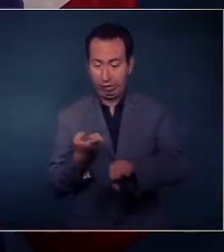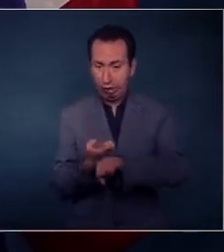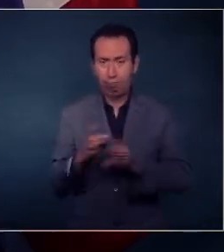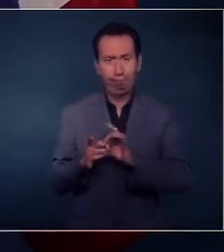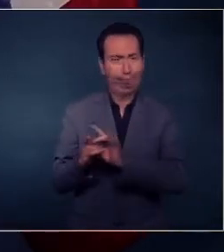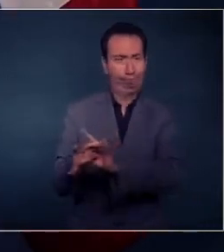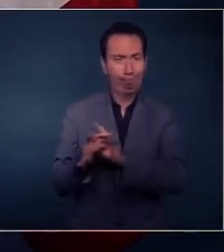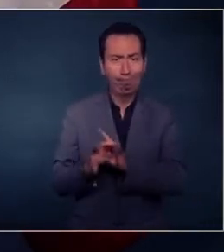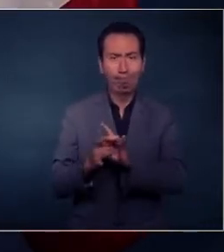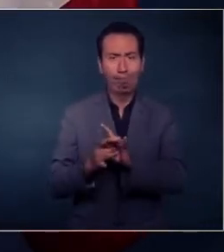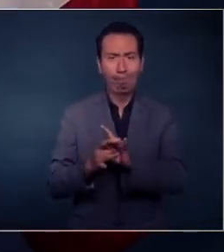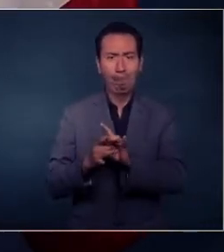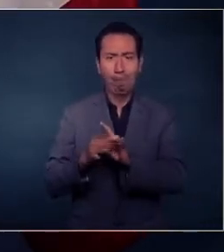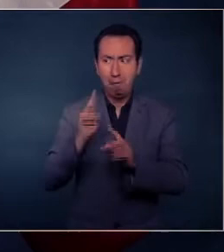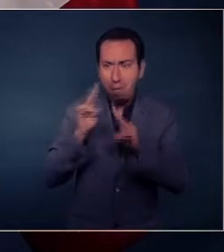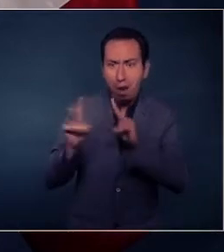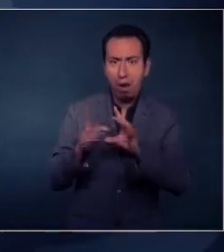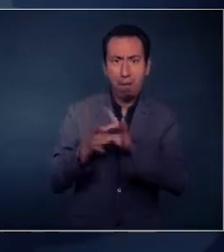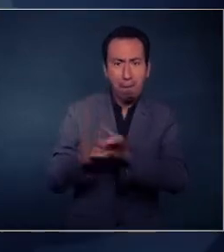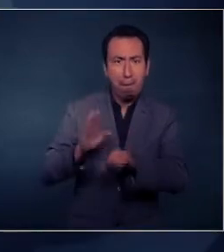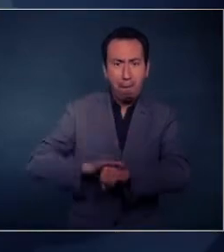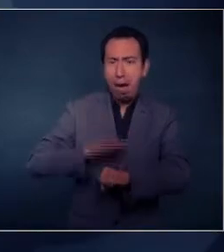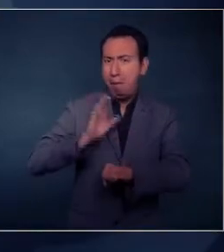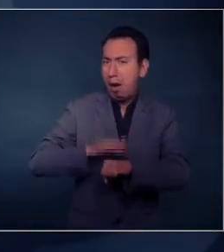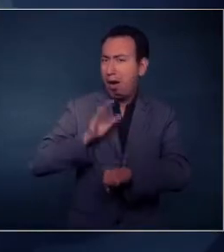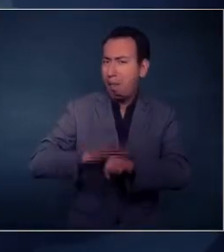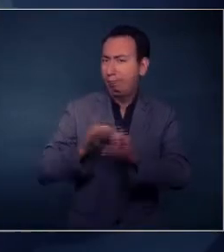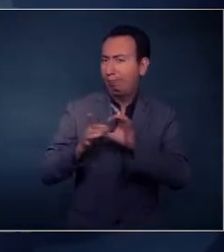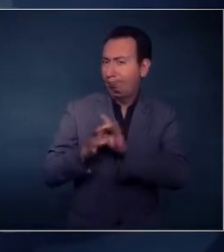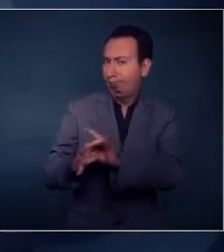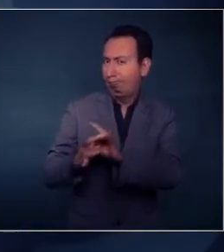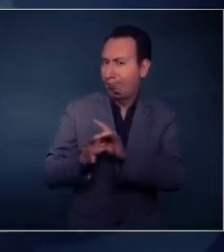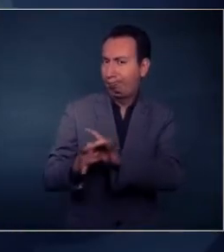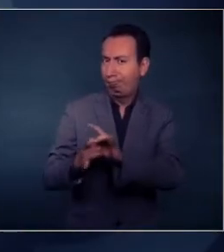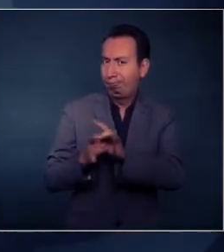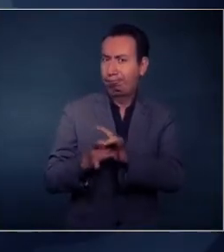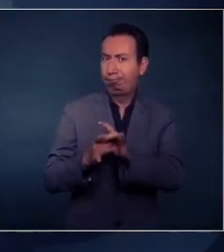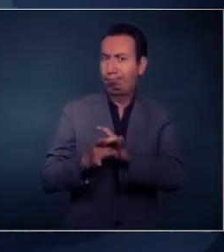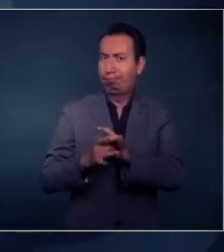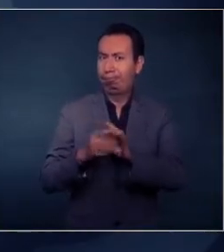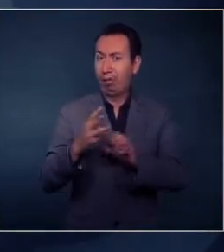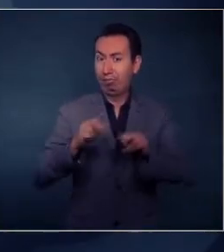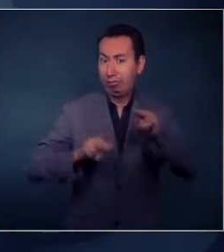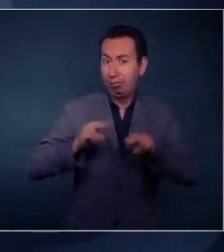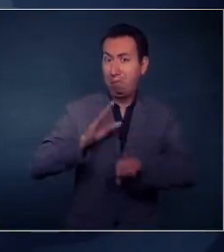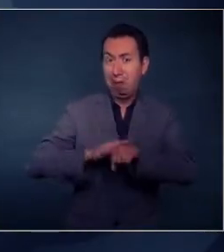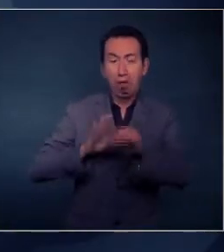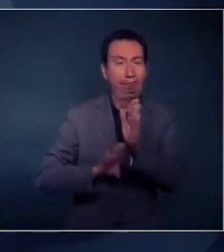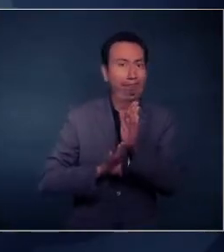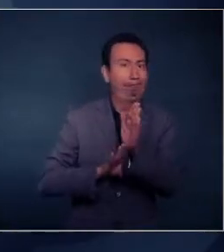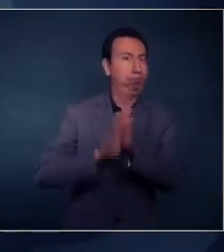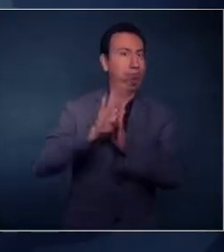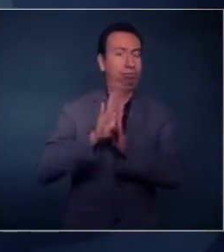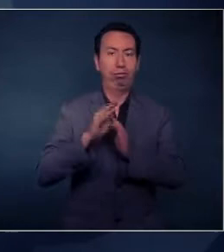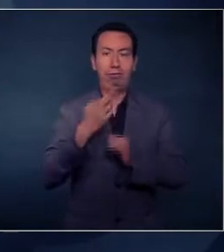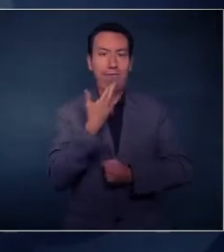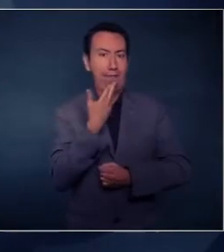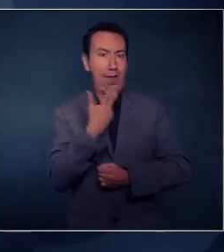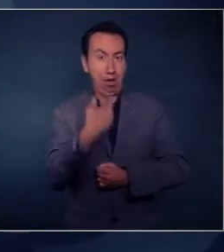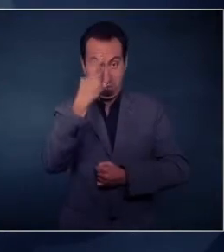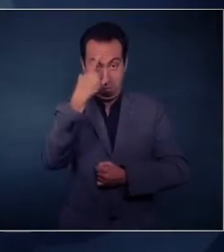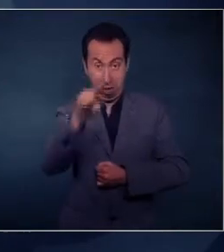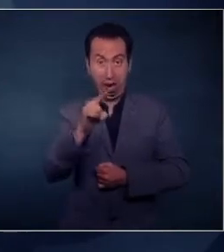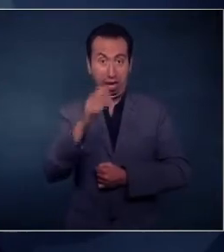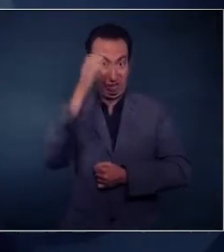que en cuanto más unión, comunión hay de estos tres niveles de gobierno, más resultados se pueden dar en